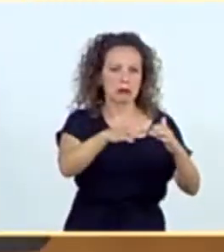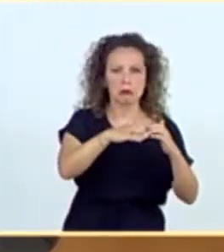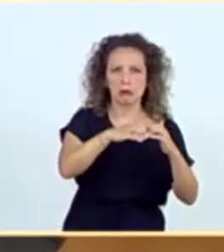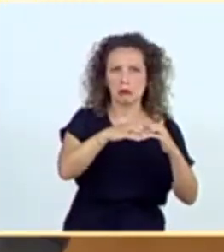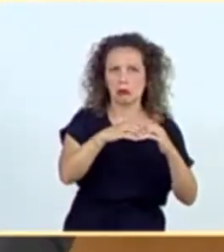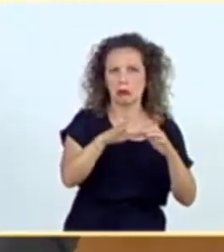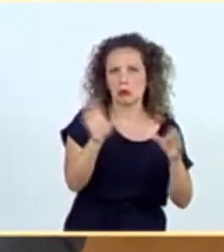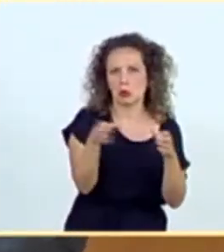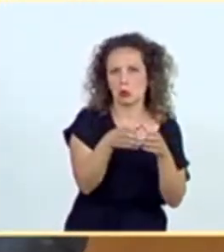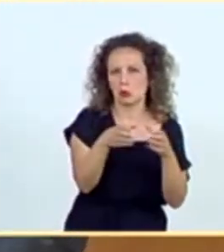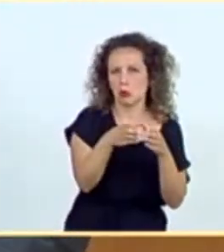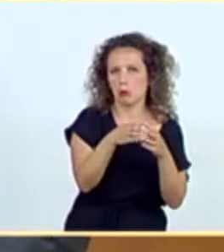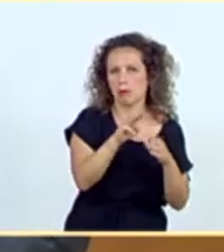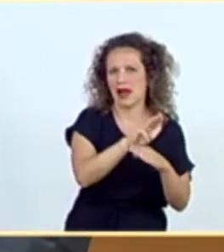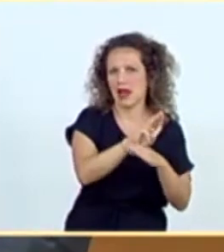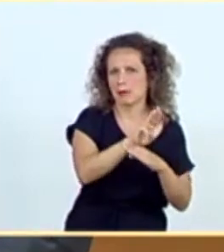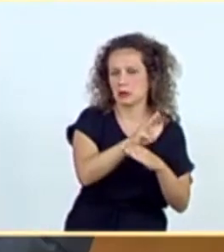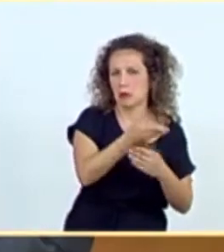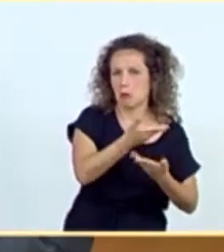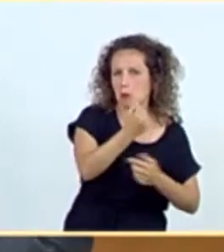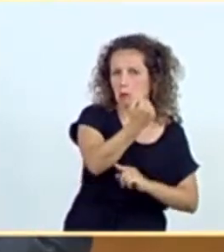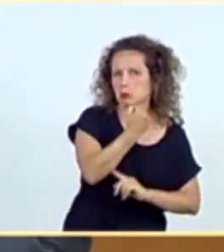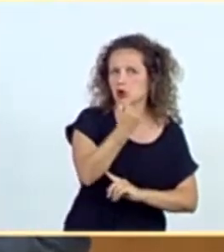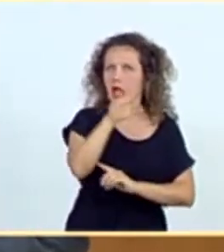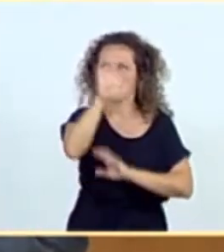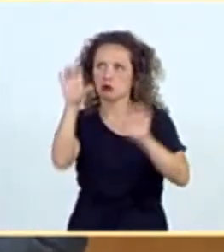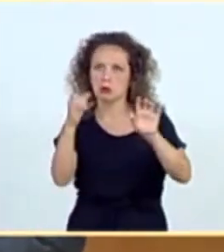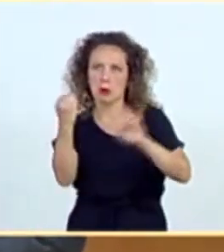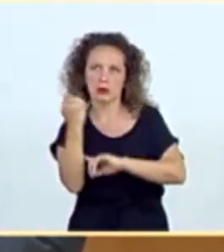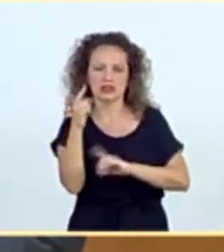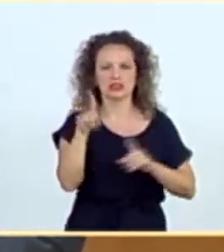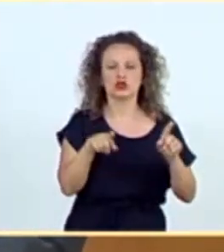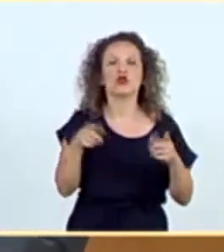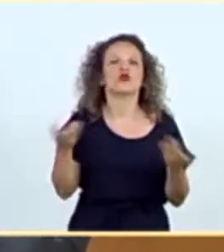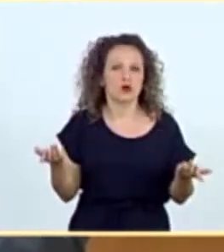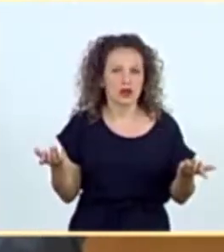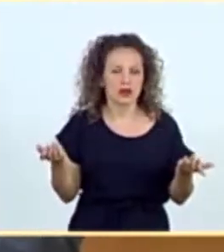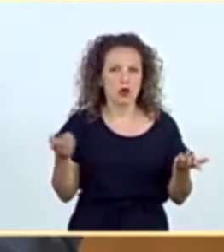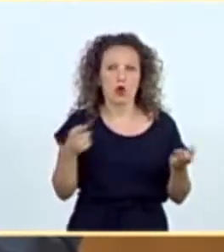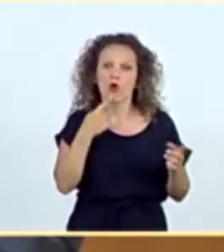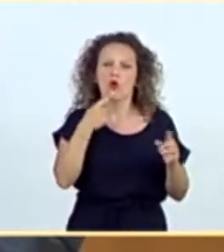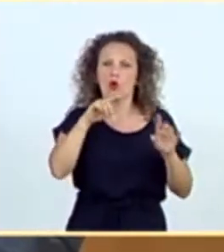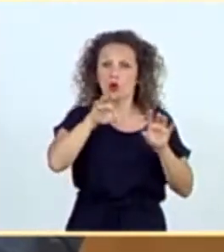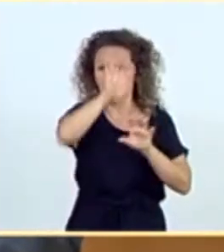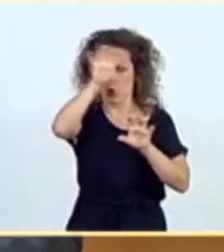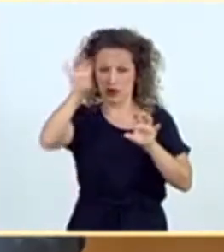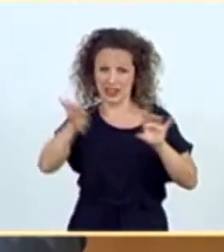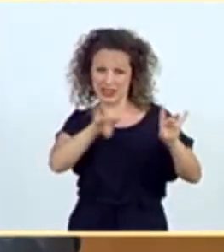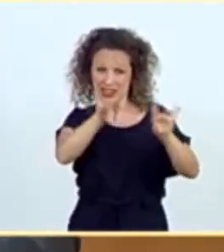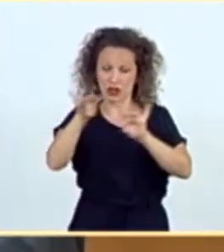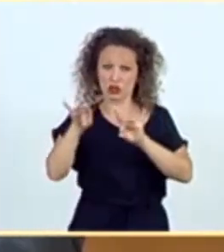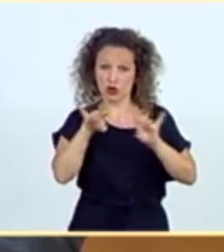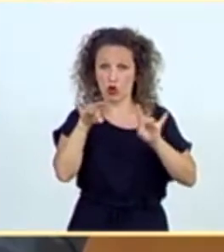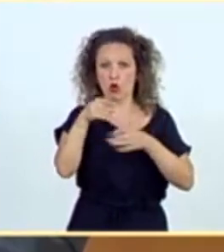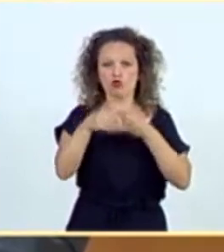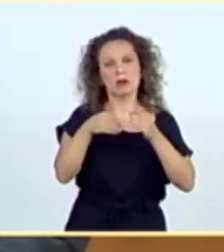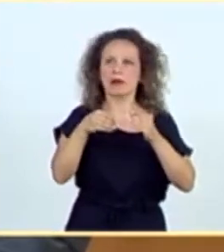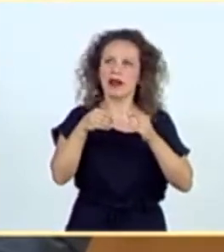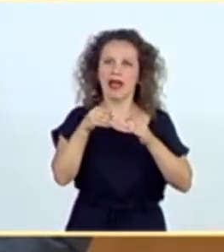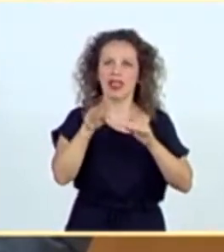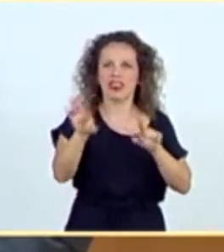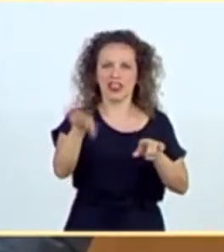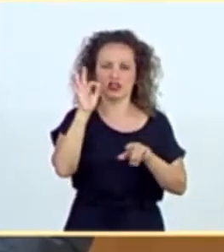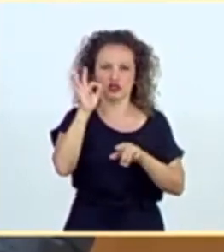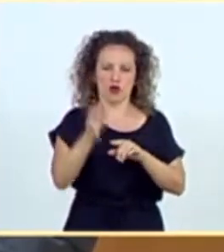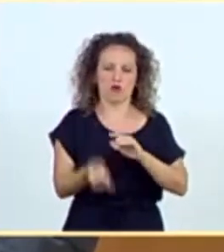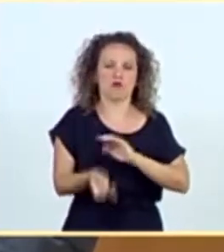autonomía o no me van a apoyar? ¿Qué unidades territoriales son las que van a utilizar para tomar esta decisión?